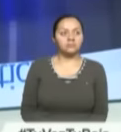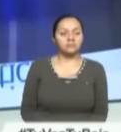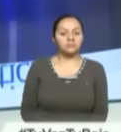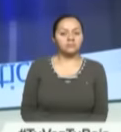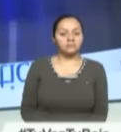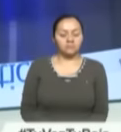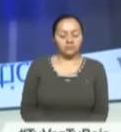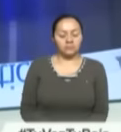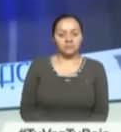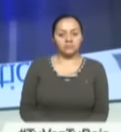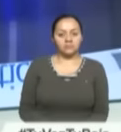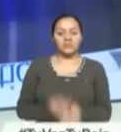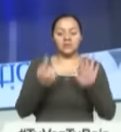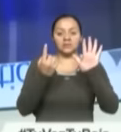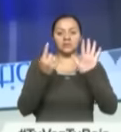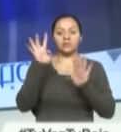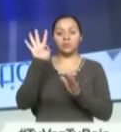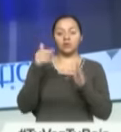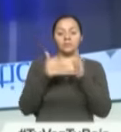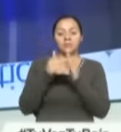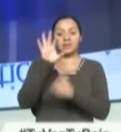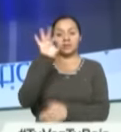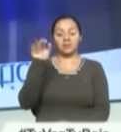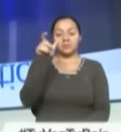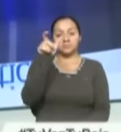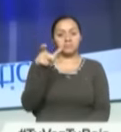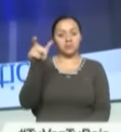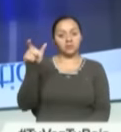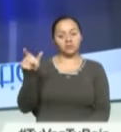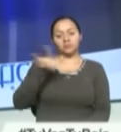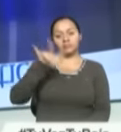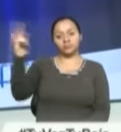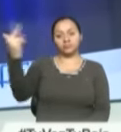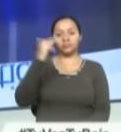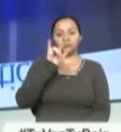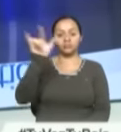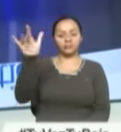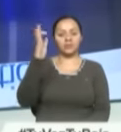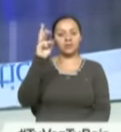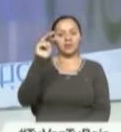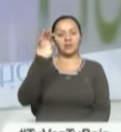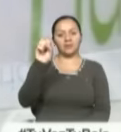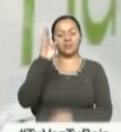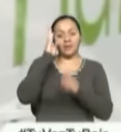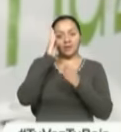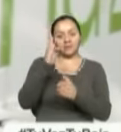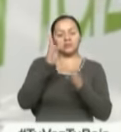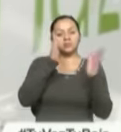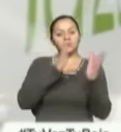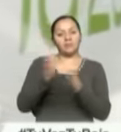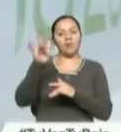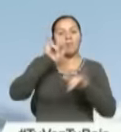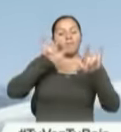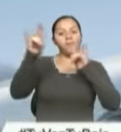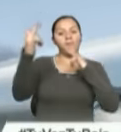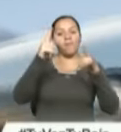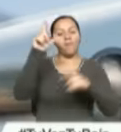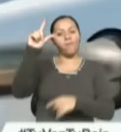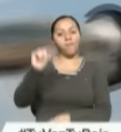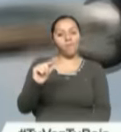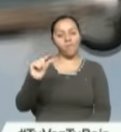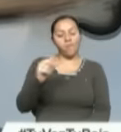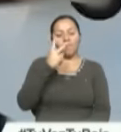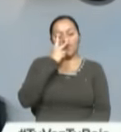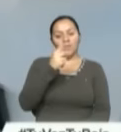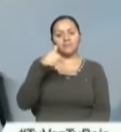Un total de 64 mil 500 personas se han transportado con la línea aérea TAME, atendiendo al programa de viajes a bajo costo